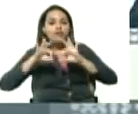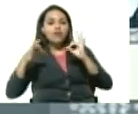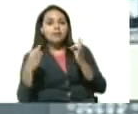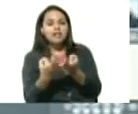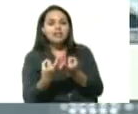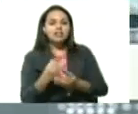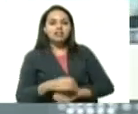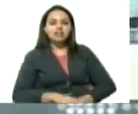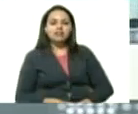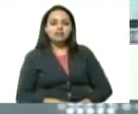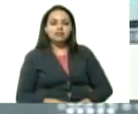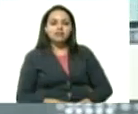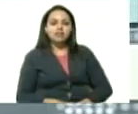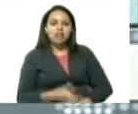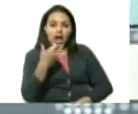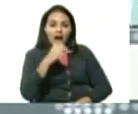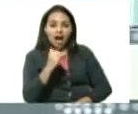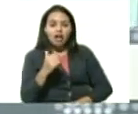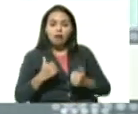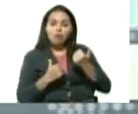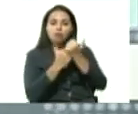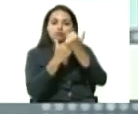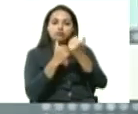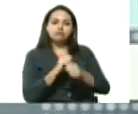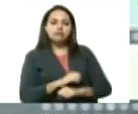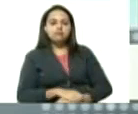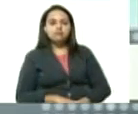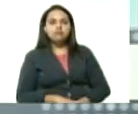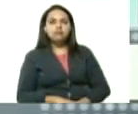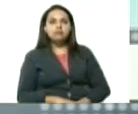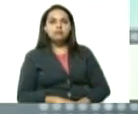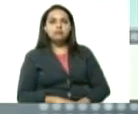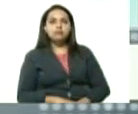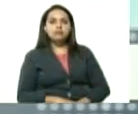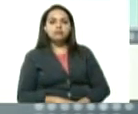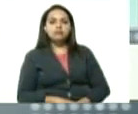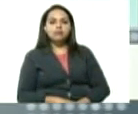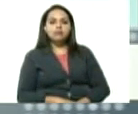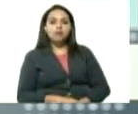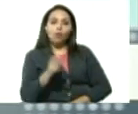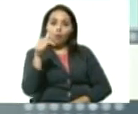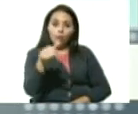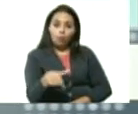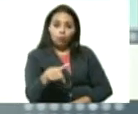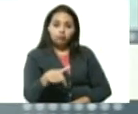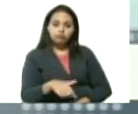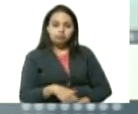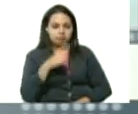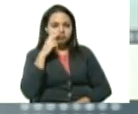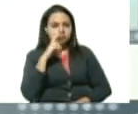país que los apoya estos son los casos de hoy fíjense ustedes